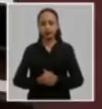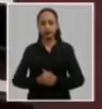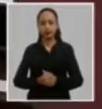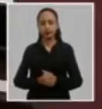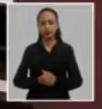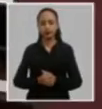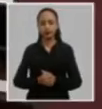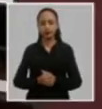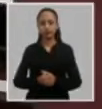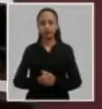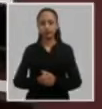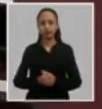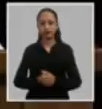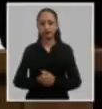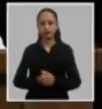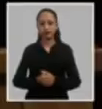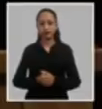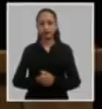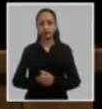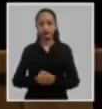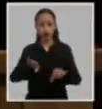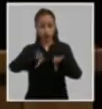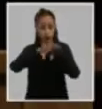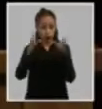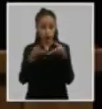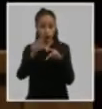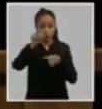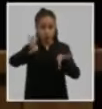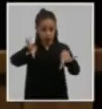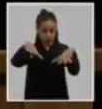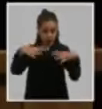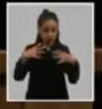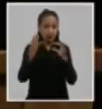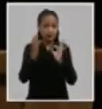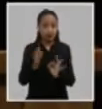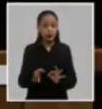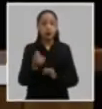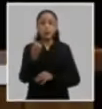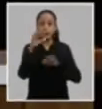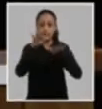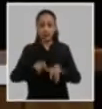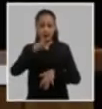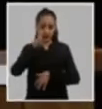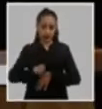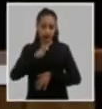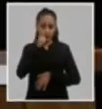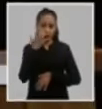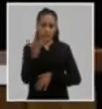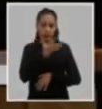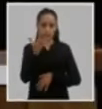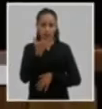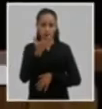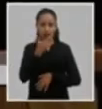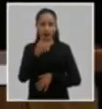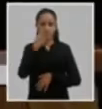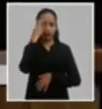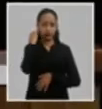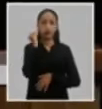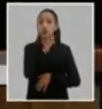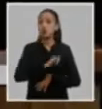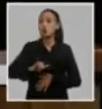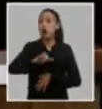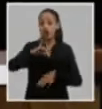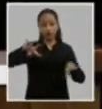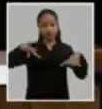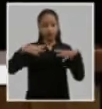compañero general de ejército Raúl Castro primer secretario del comité central de nuestro partido compañero José Ramón Machado